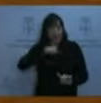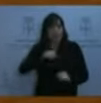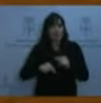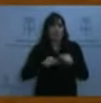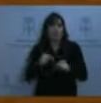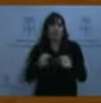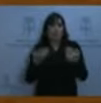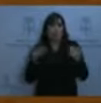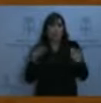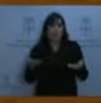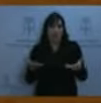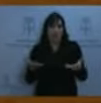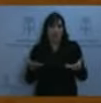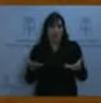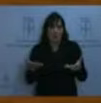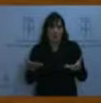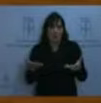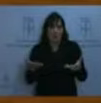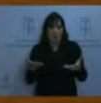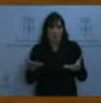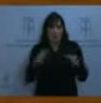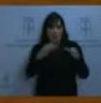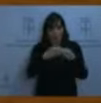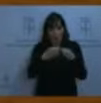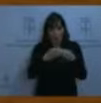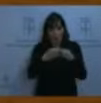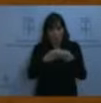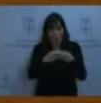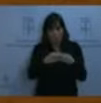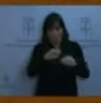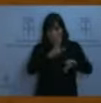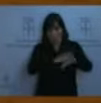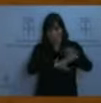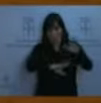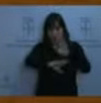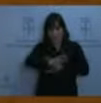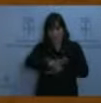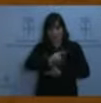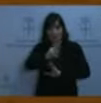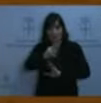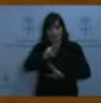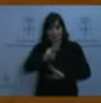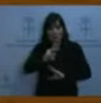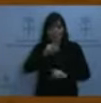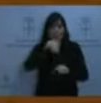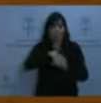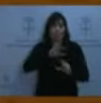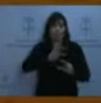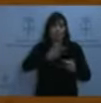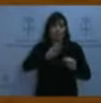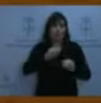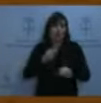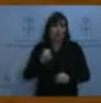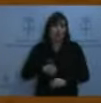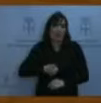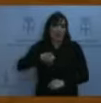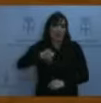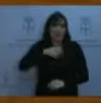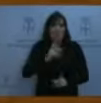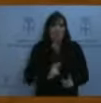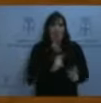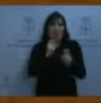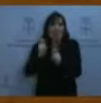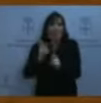estos partidos nacionalistas permanentemente haciéndoles concesiones, concesiones de competencias y concesiones